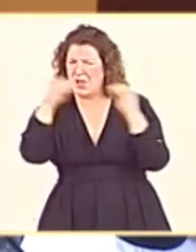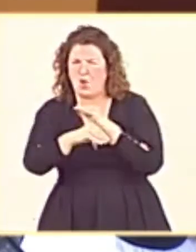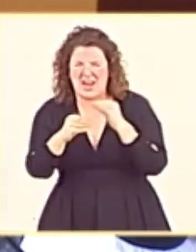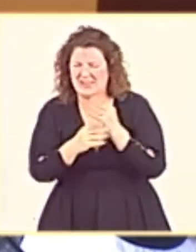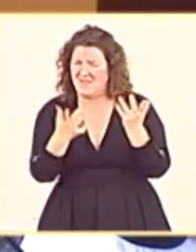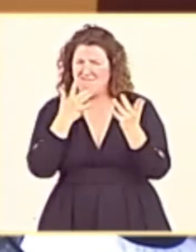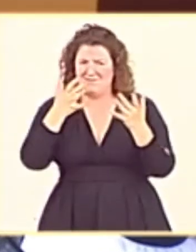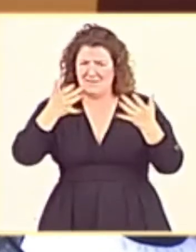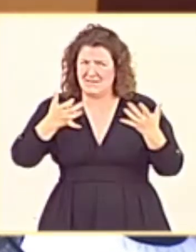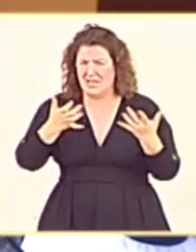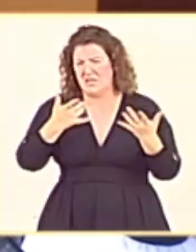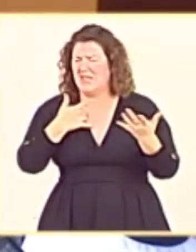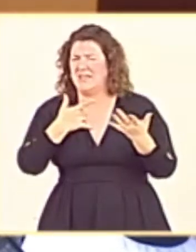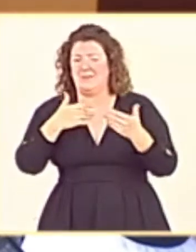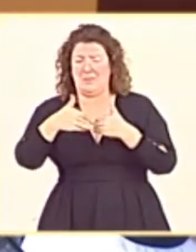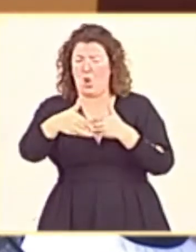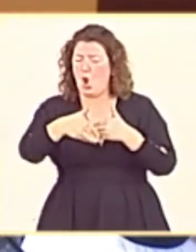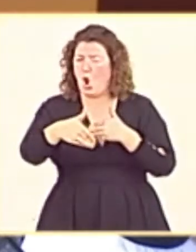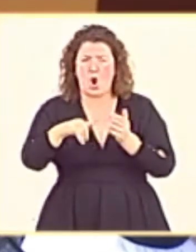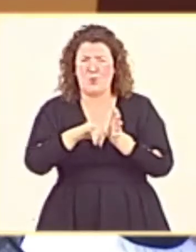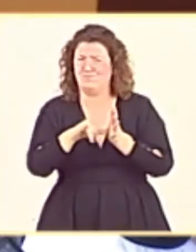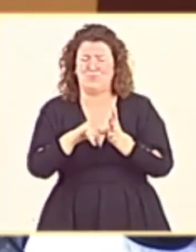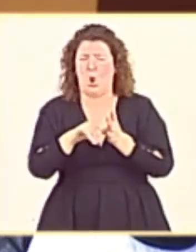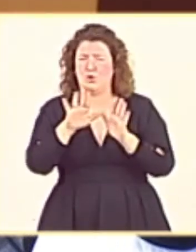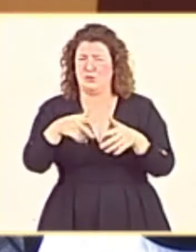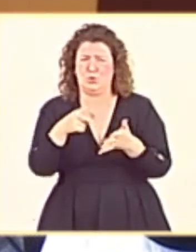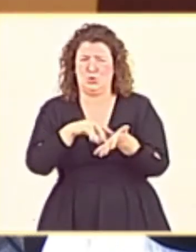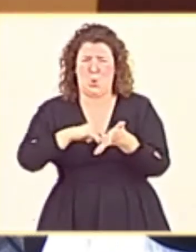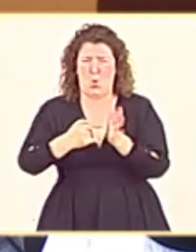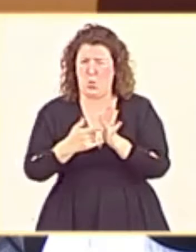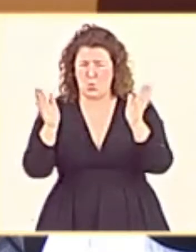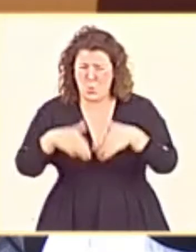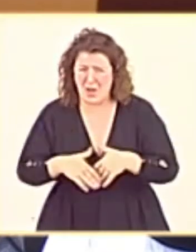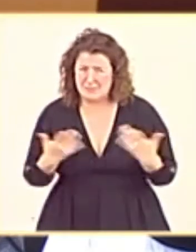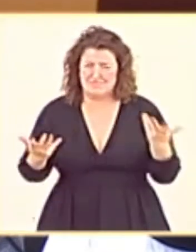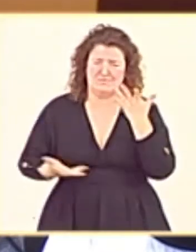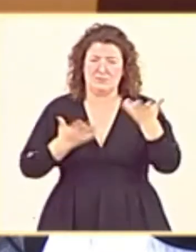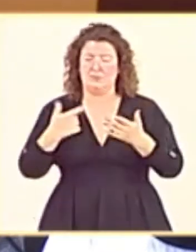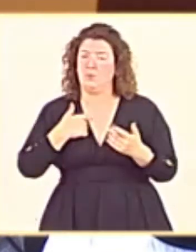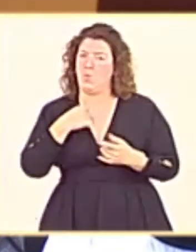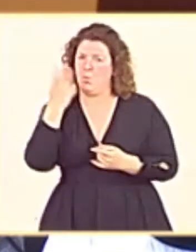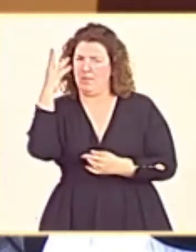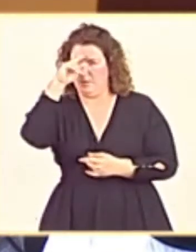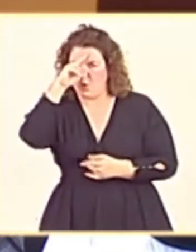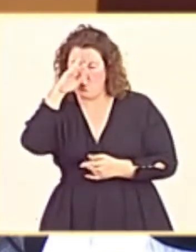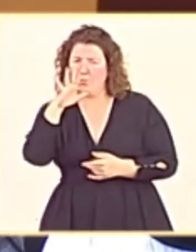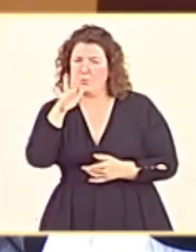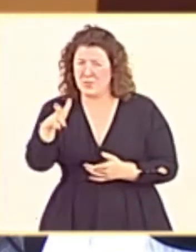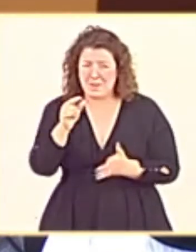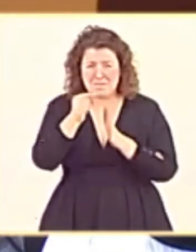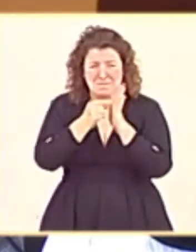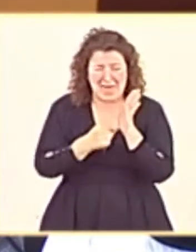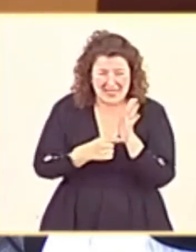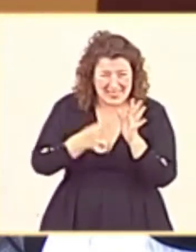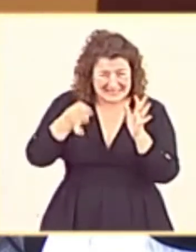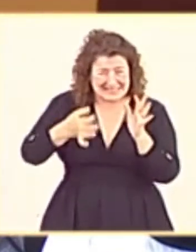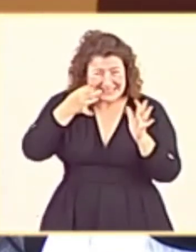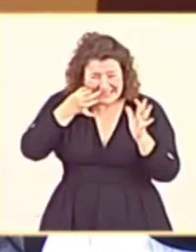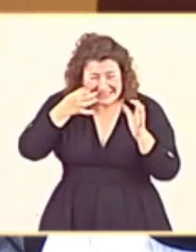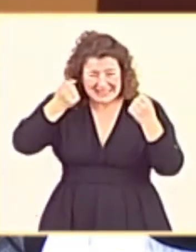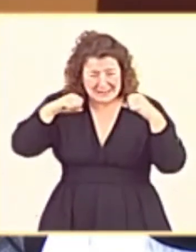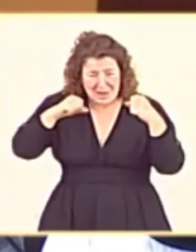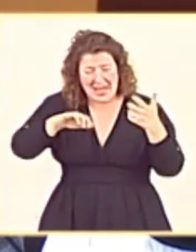real a medio plazo, lo cual nos preocupa. Un plan cargado de buenas intenciones en comparación con las 101 medidas prácticas reales y